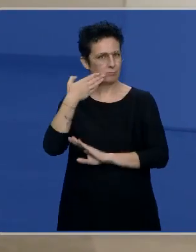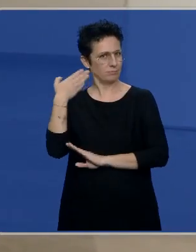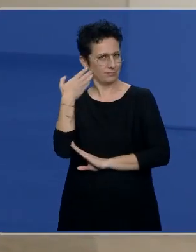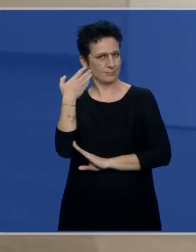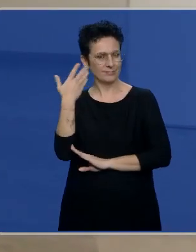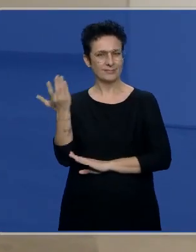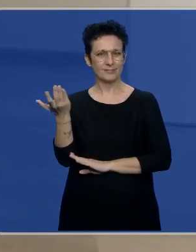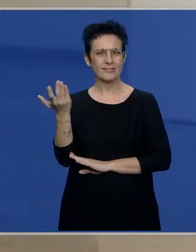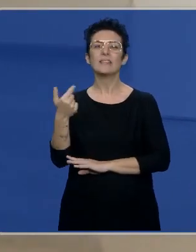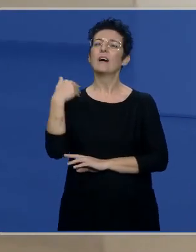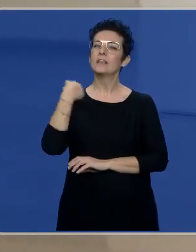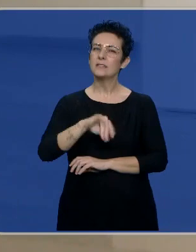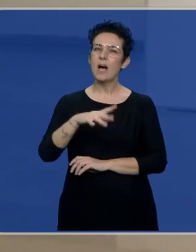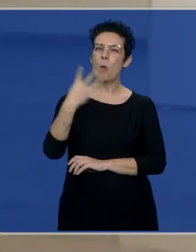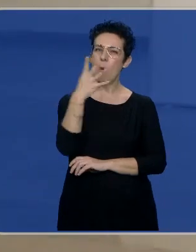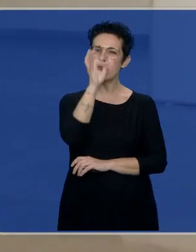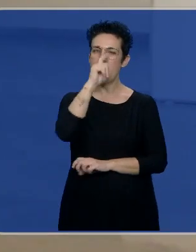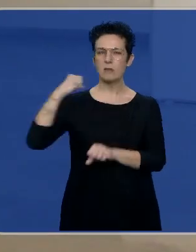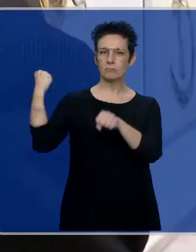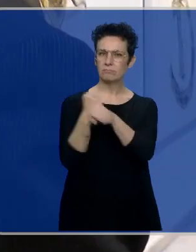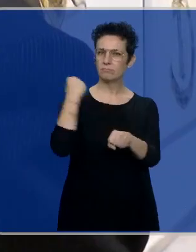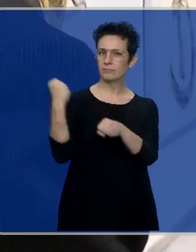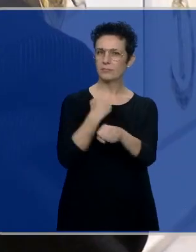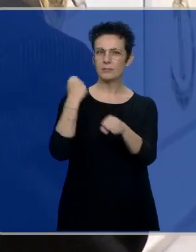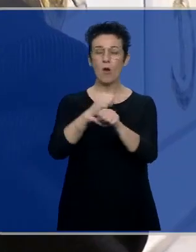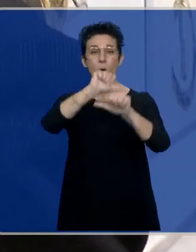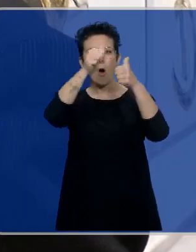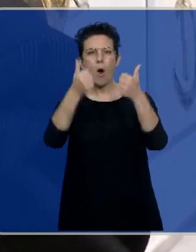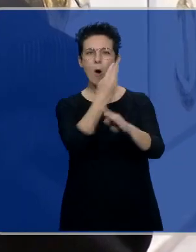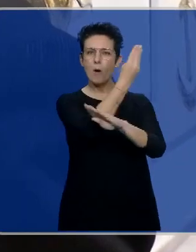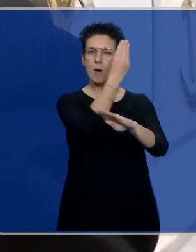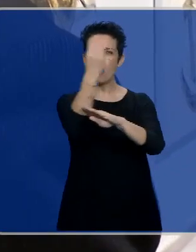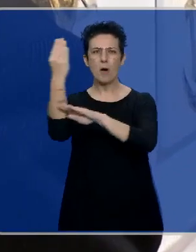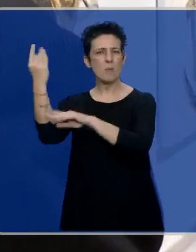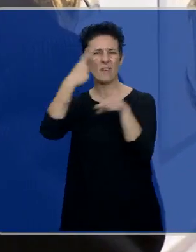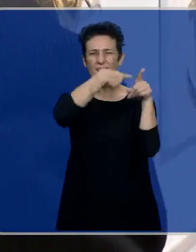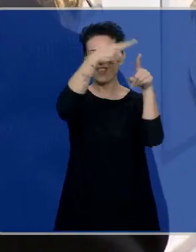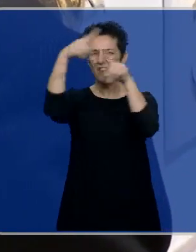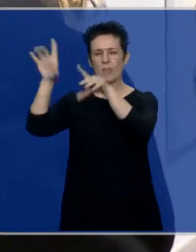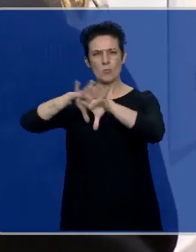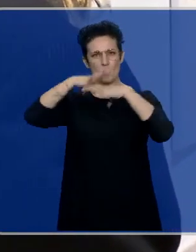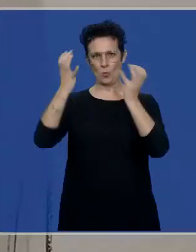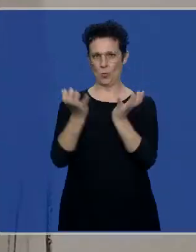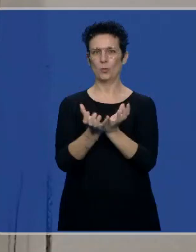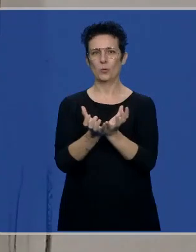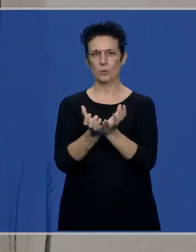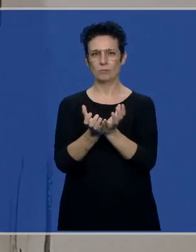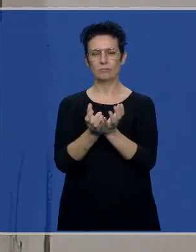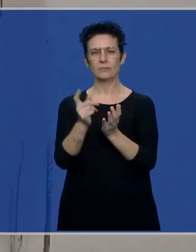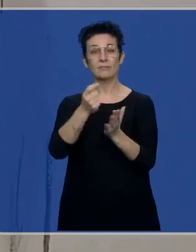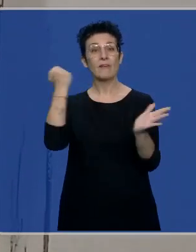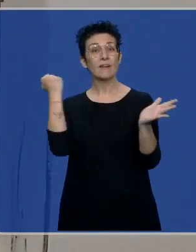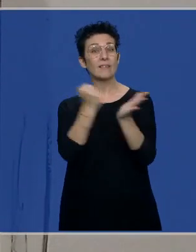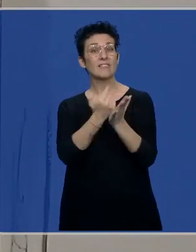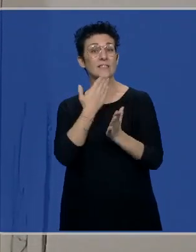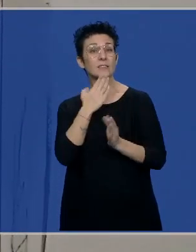Distinción a casi cuatro décadas de trabajo en las que ha llevado su obra por variados y diferentes rincones del mundo. Su seña de